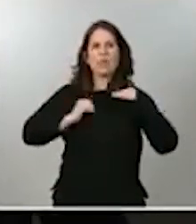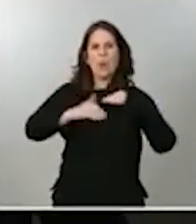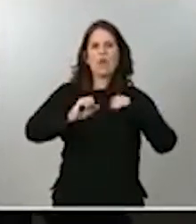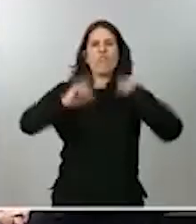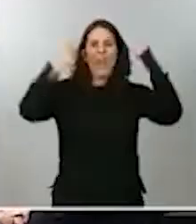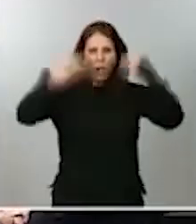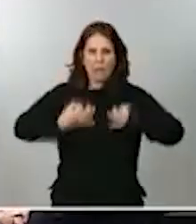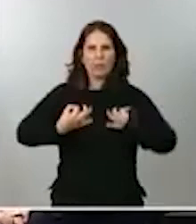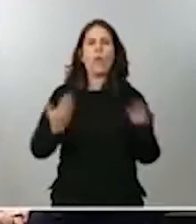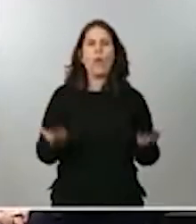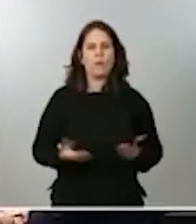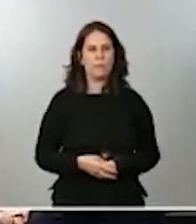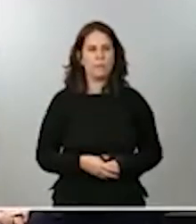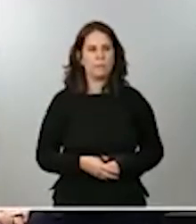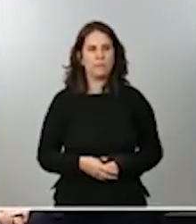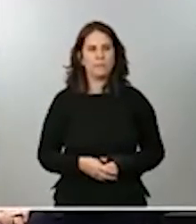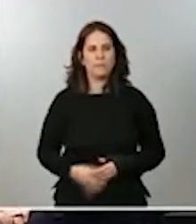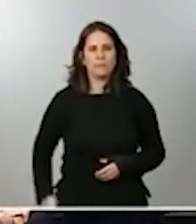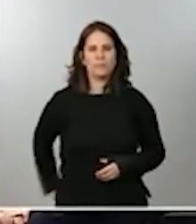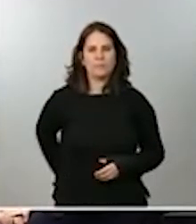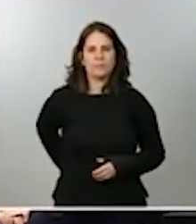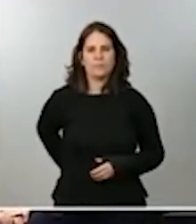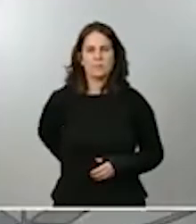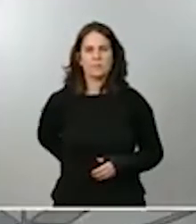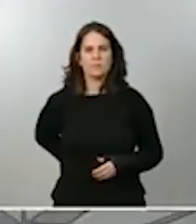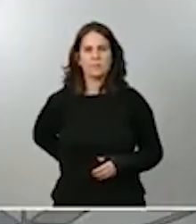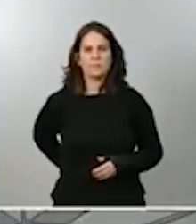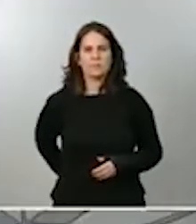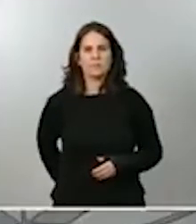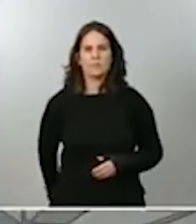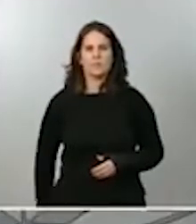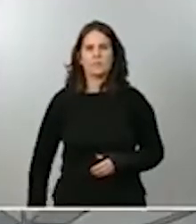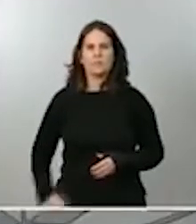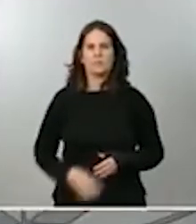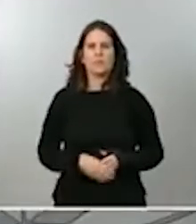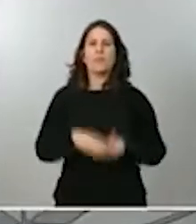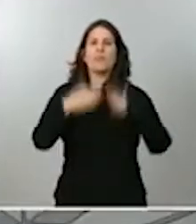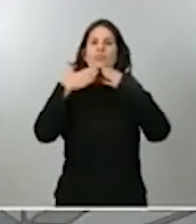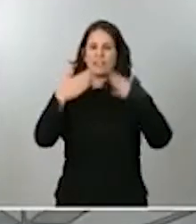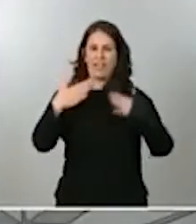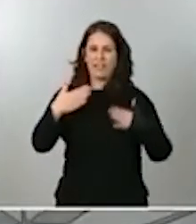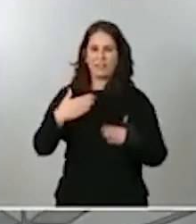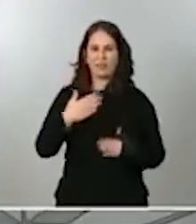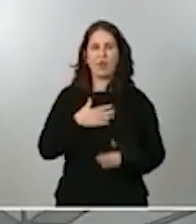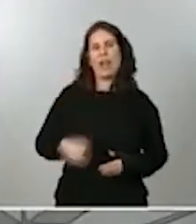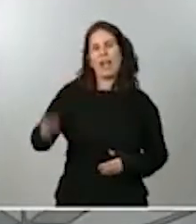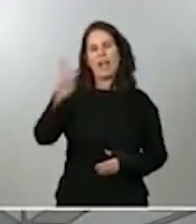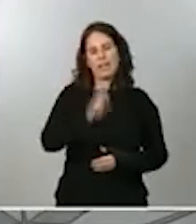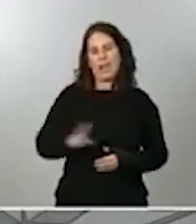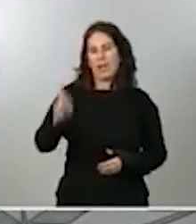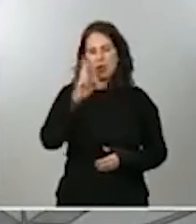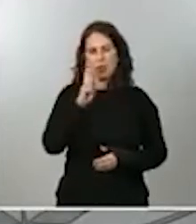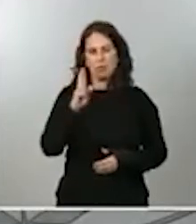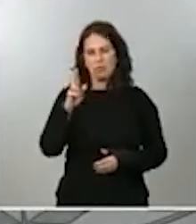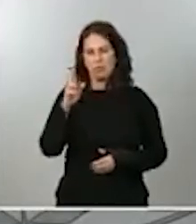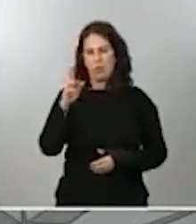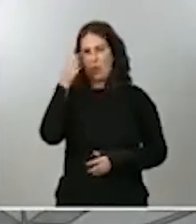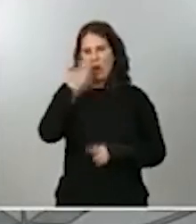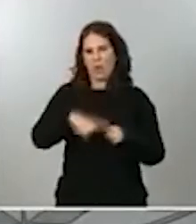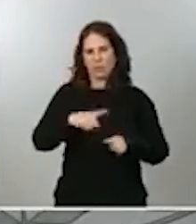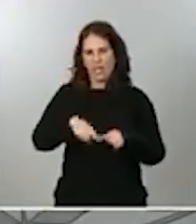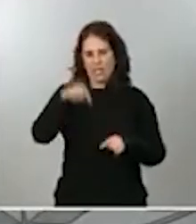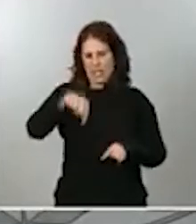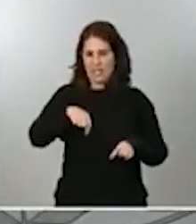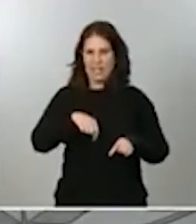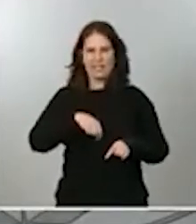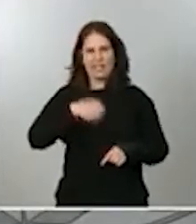Muchas gracias, Fernando. Y, bueno, en primer lugar, reiterar algo que vengo haciendo desde esta mesa del Consejo de Ministros, la